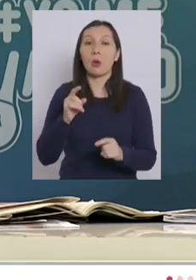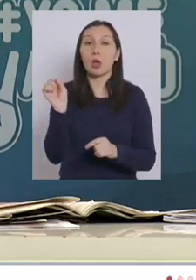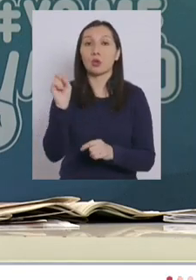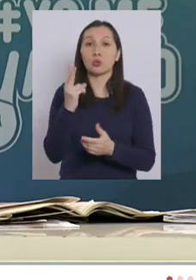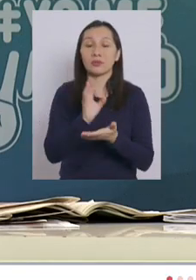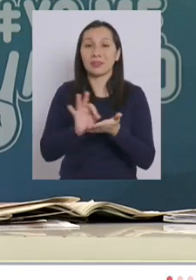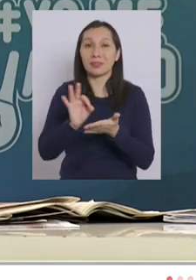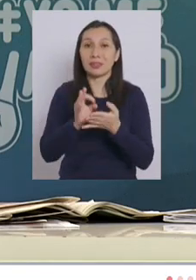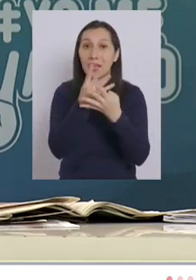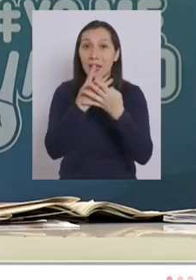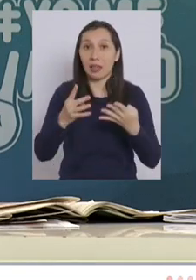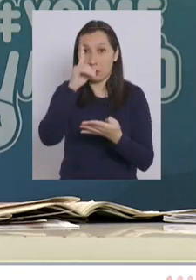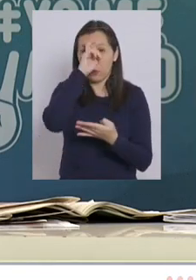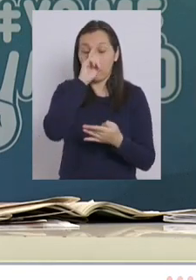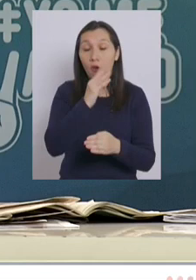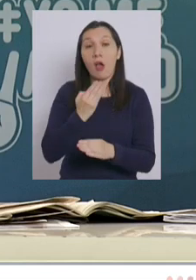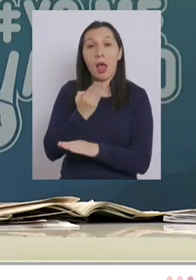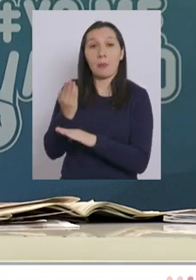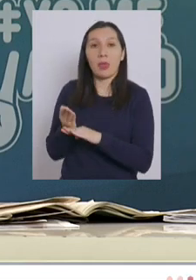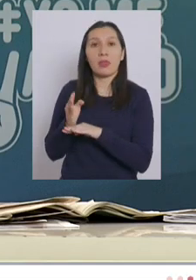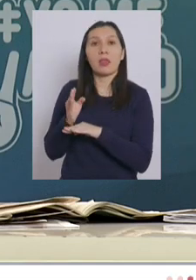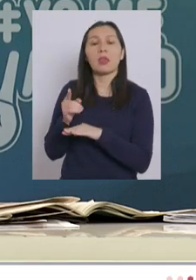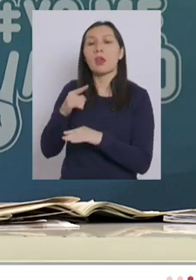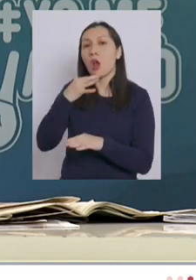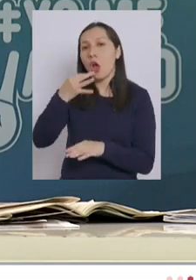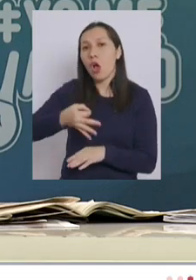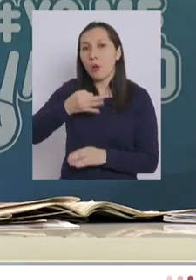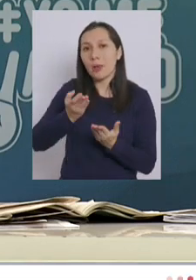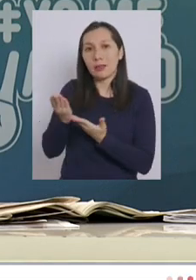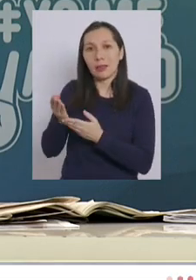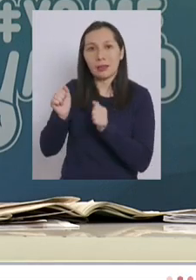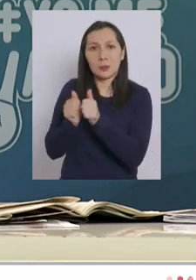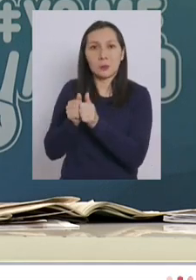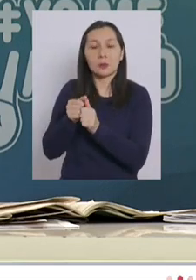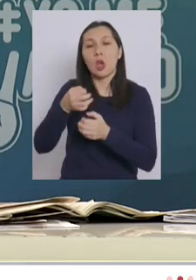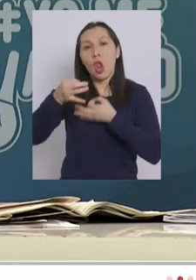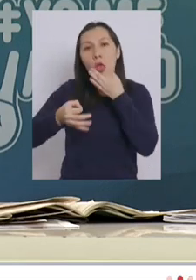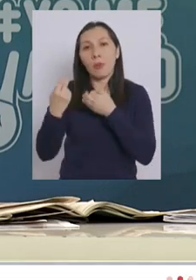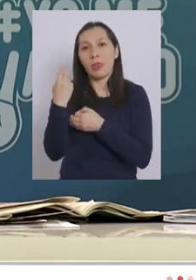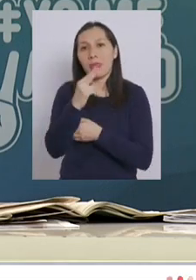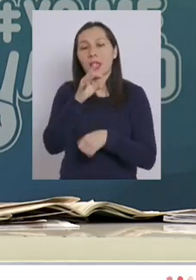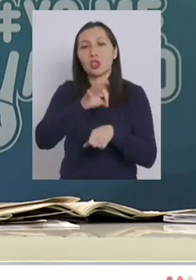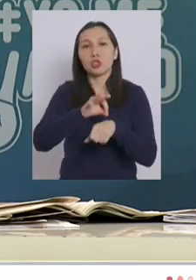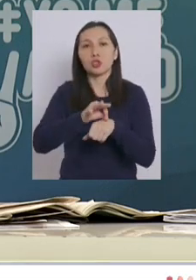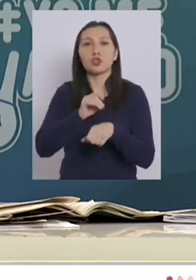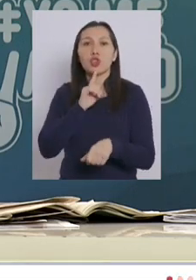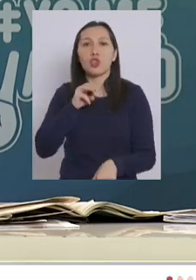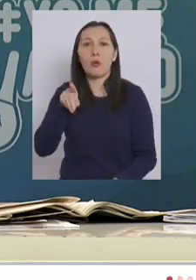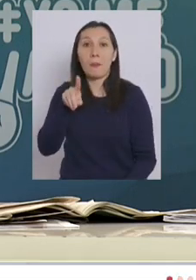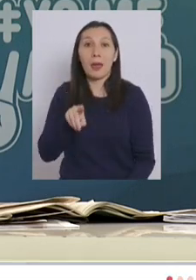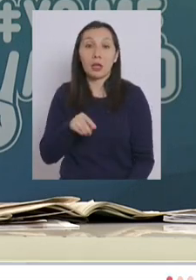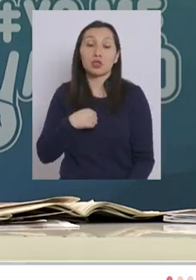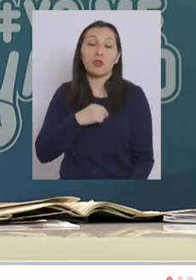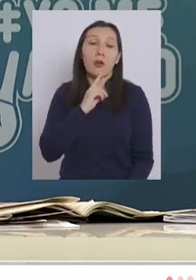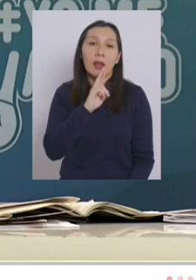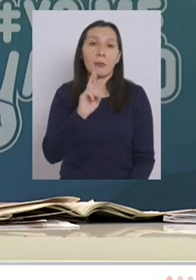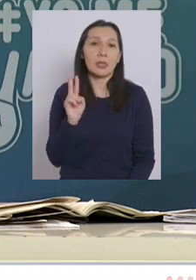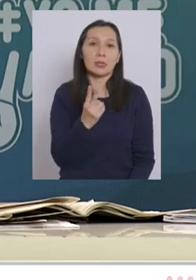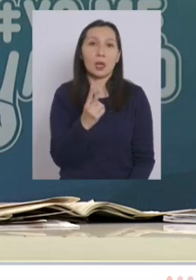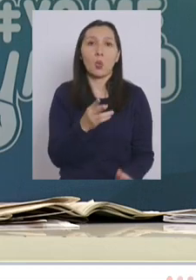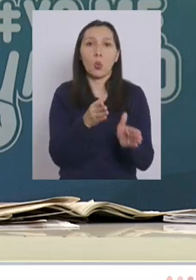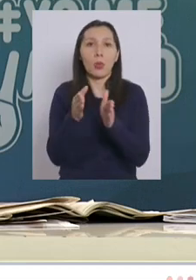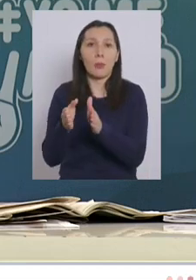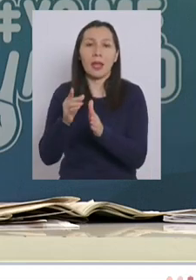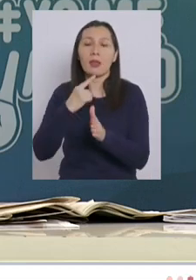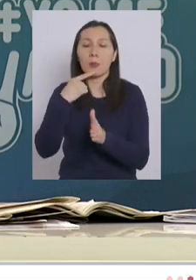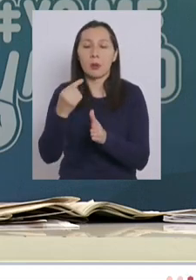asistenciales le pediré al doctor Duñac que haga un comentario sobre los comentarios del doctor Tomás Regueira y yo contestaré la segunda parte